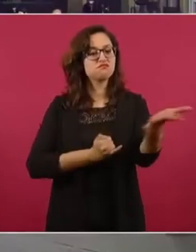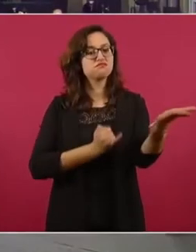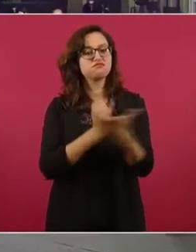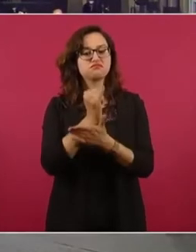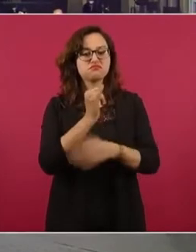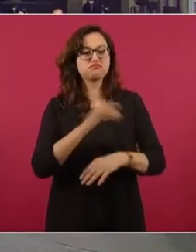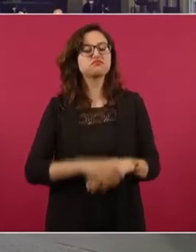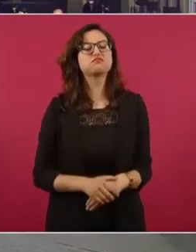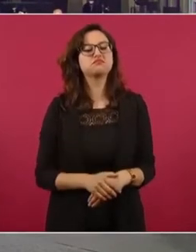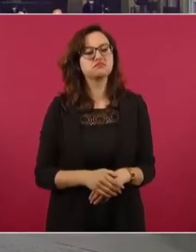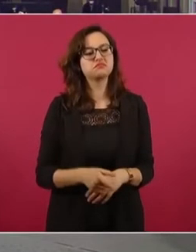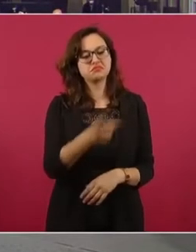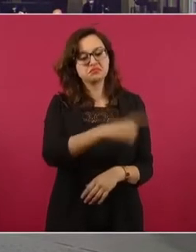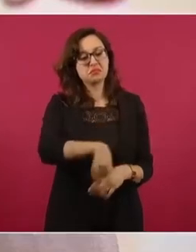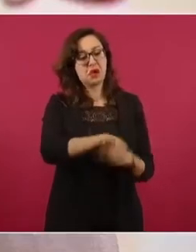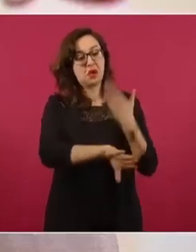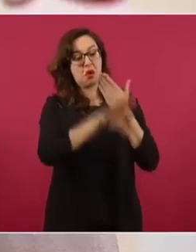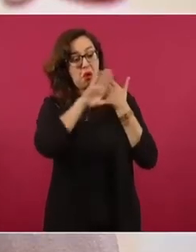como adversarios?